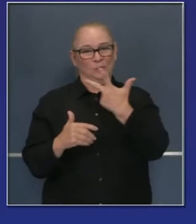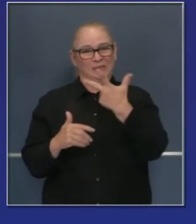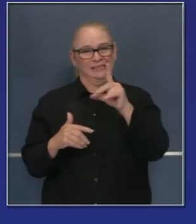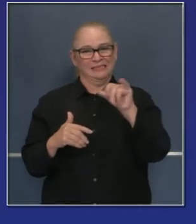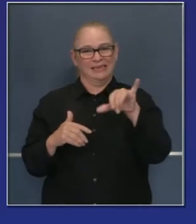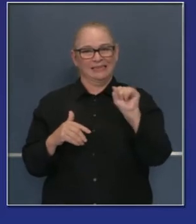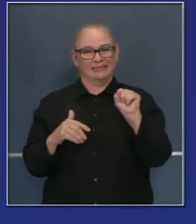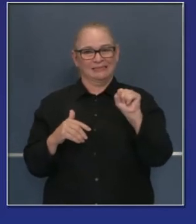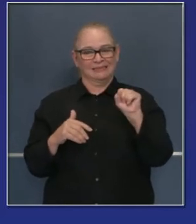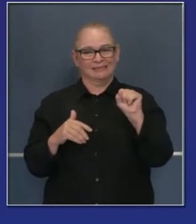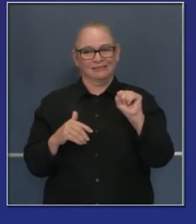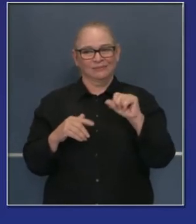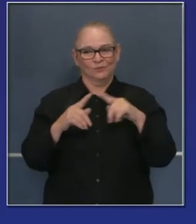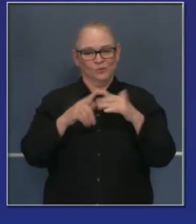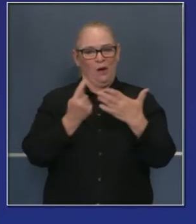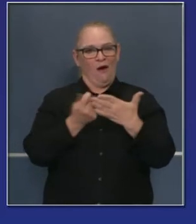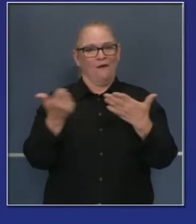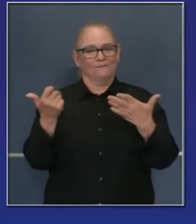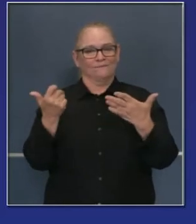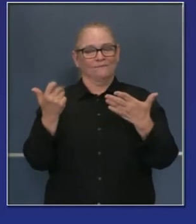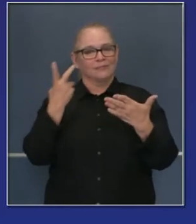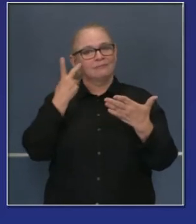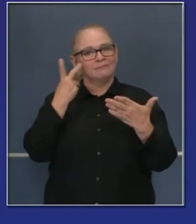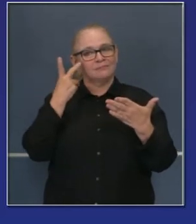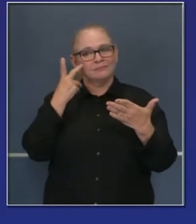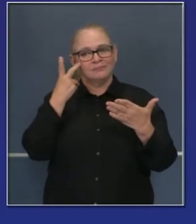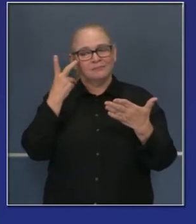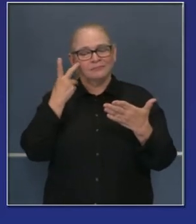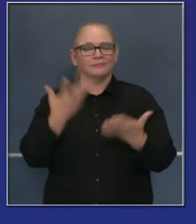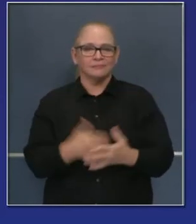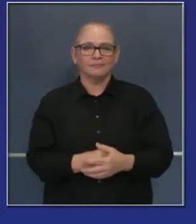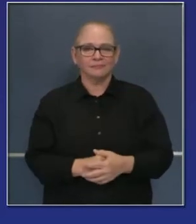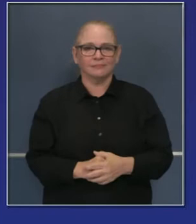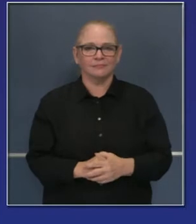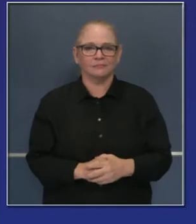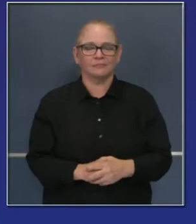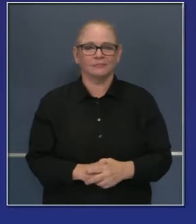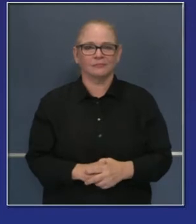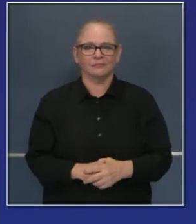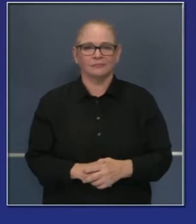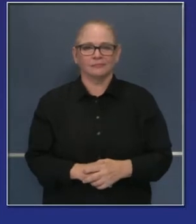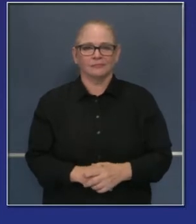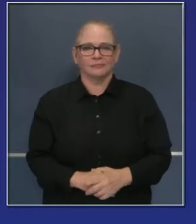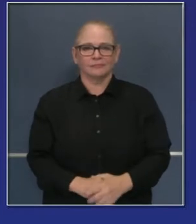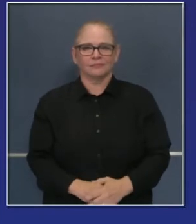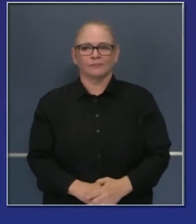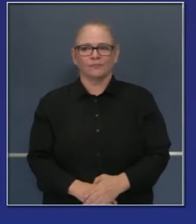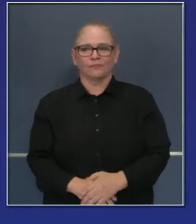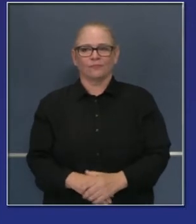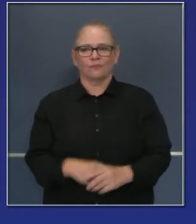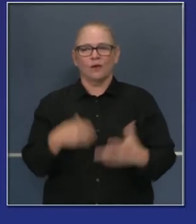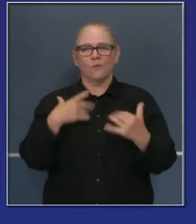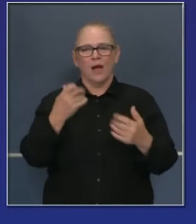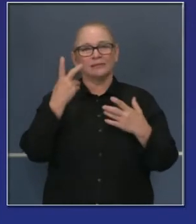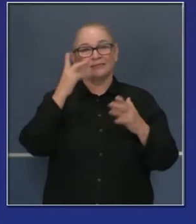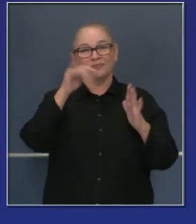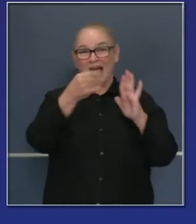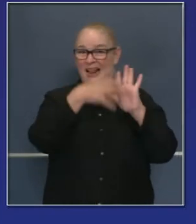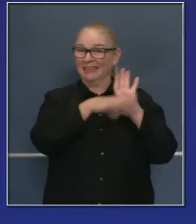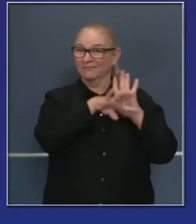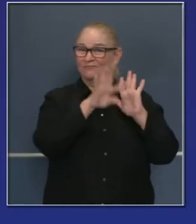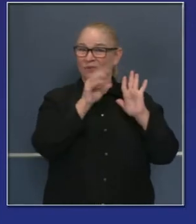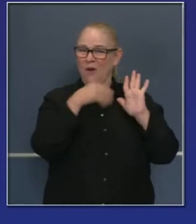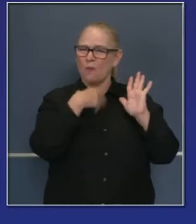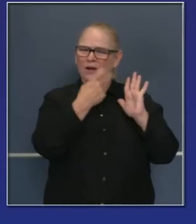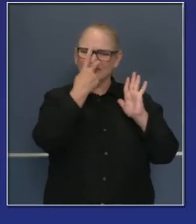salgan de esa lista de monitoreo, donde tendremos 39 condados. Queremos, obviamente,